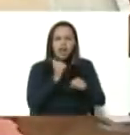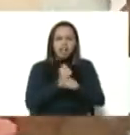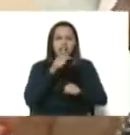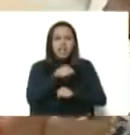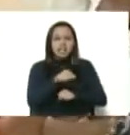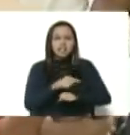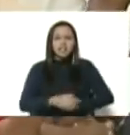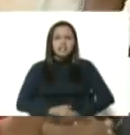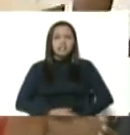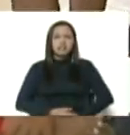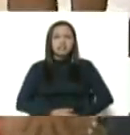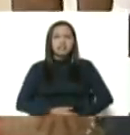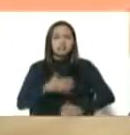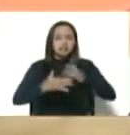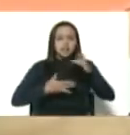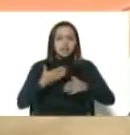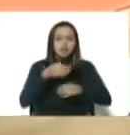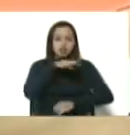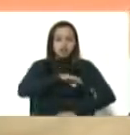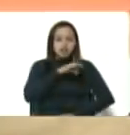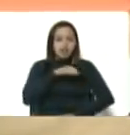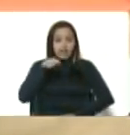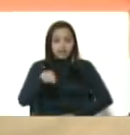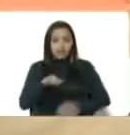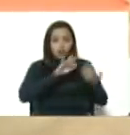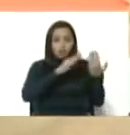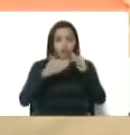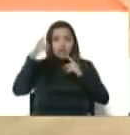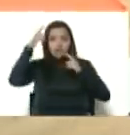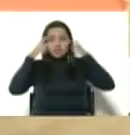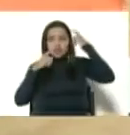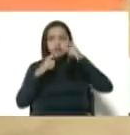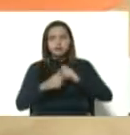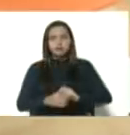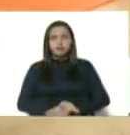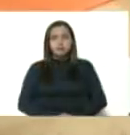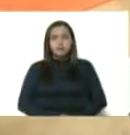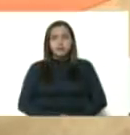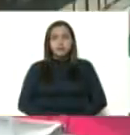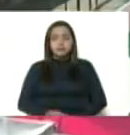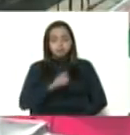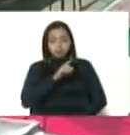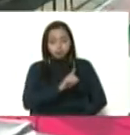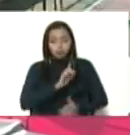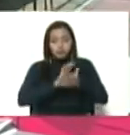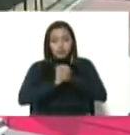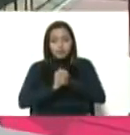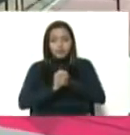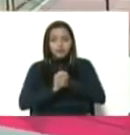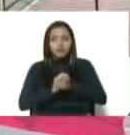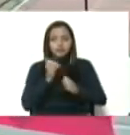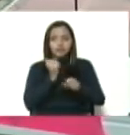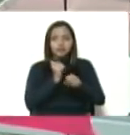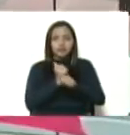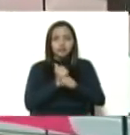social de aquí de Hugo Chávez, una de nuestras compañeras camaradas del urbanismo.